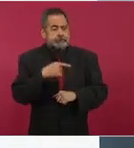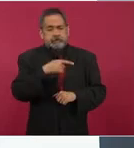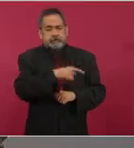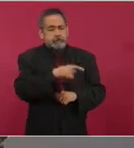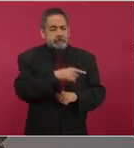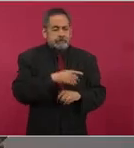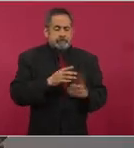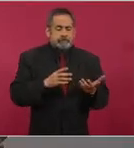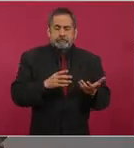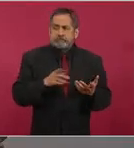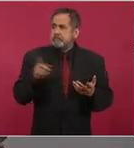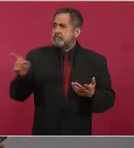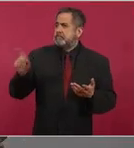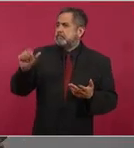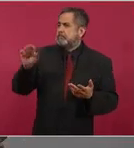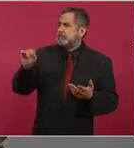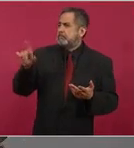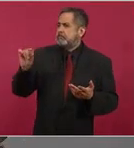nosotros.